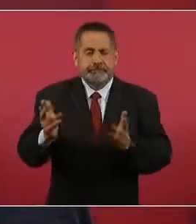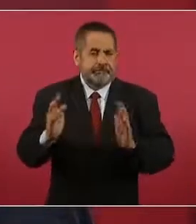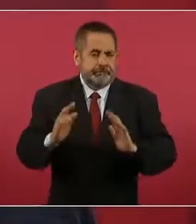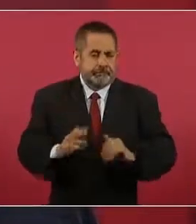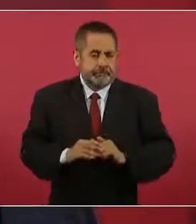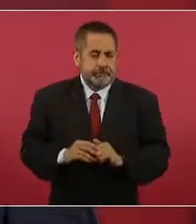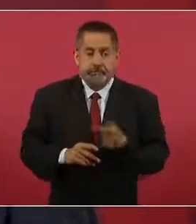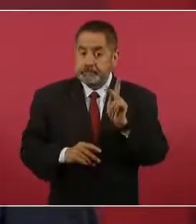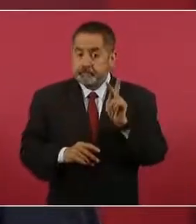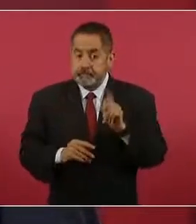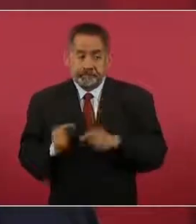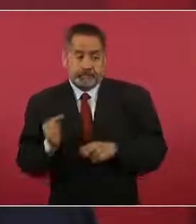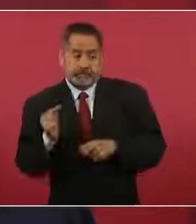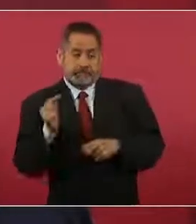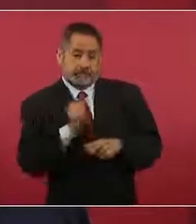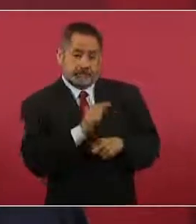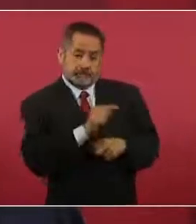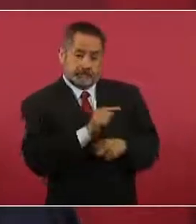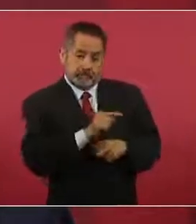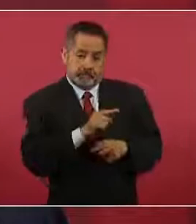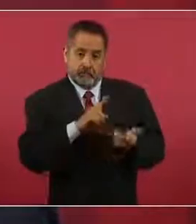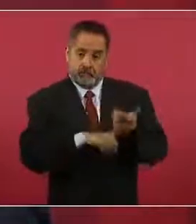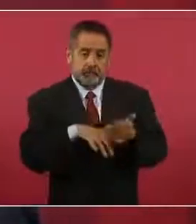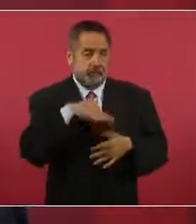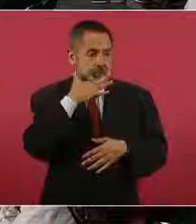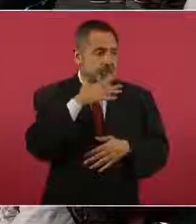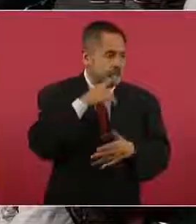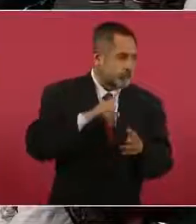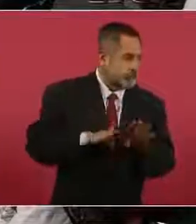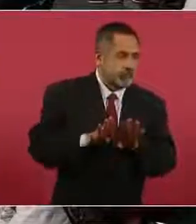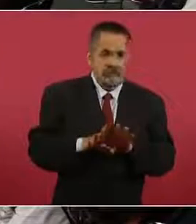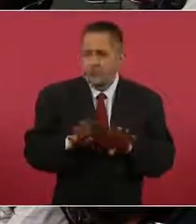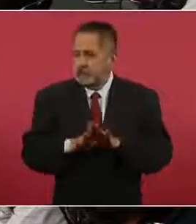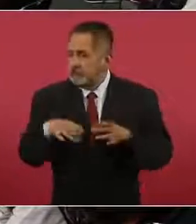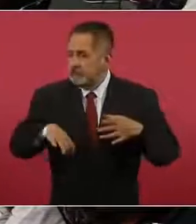Pero el que está buscando